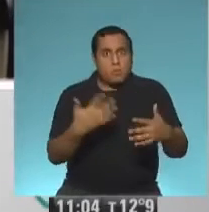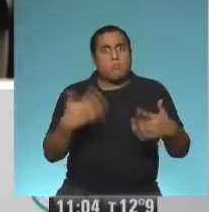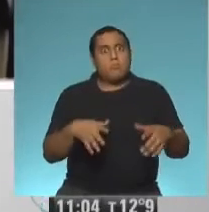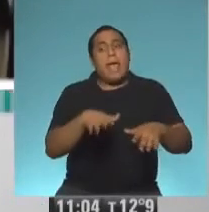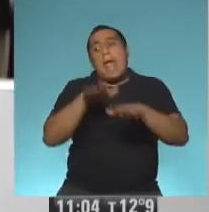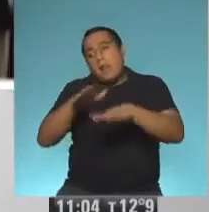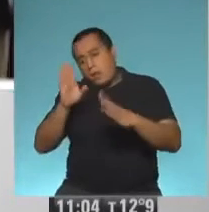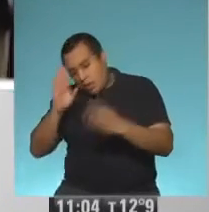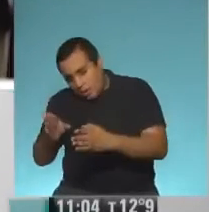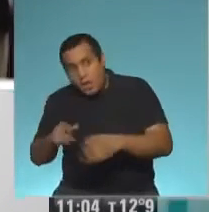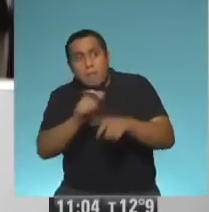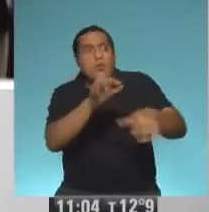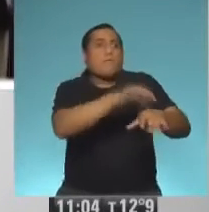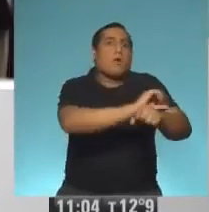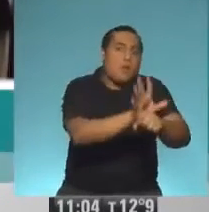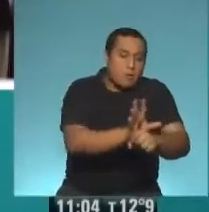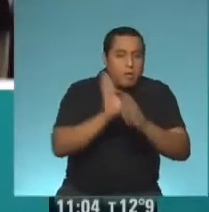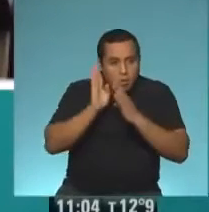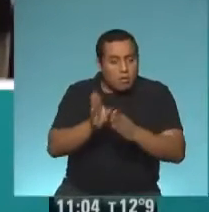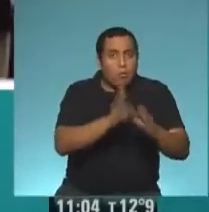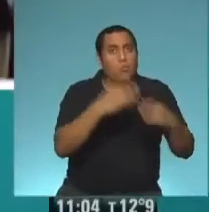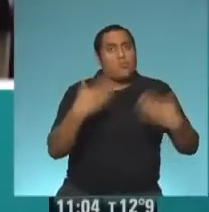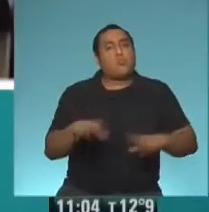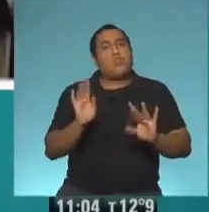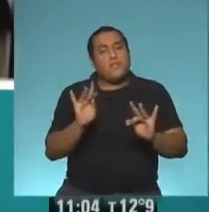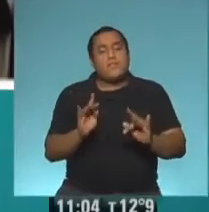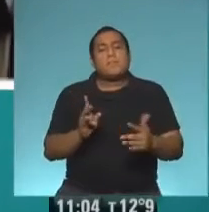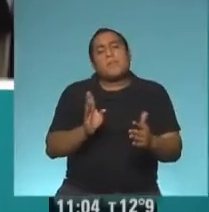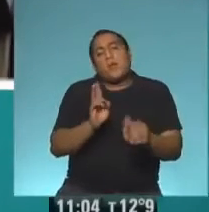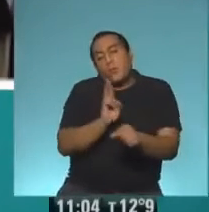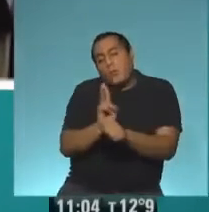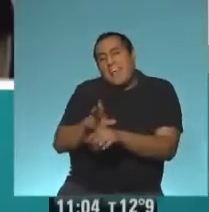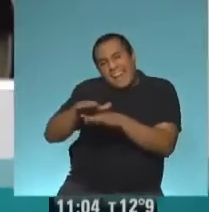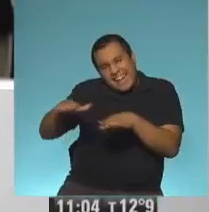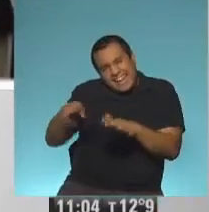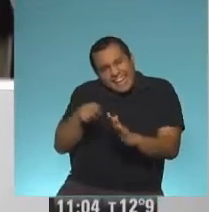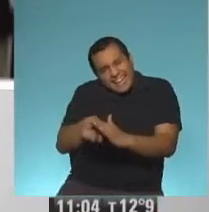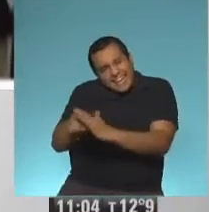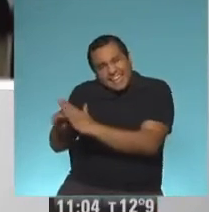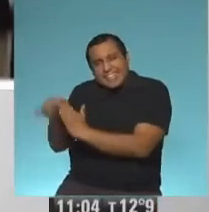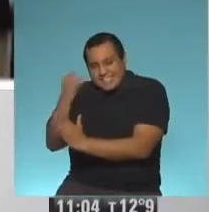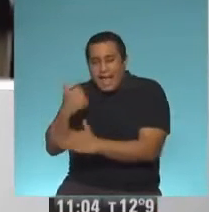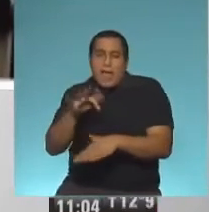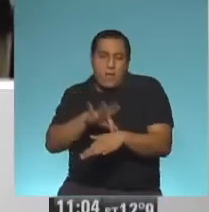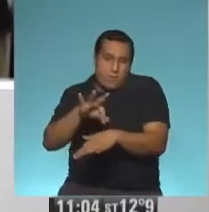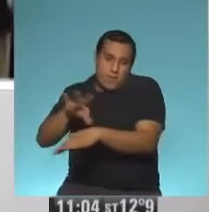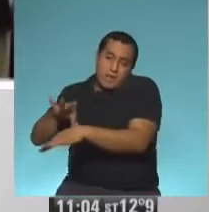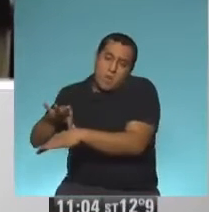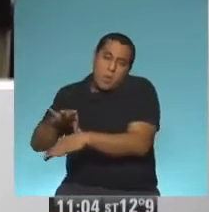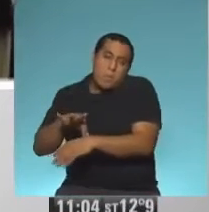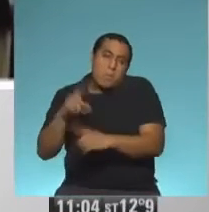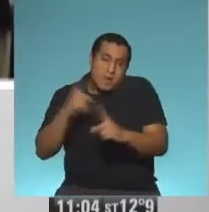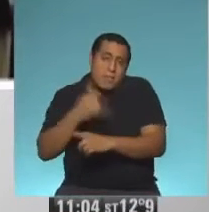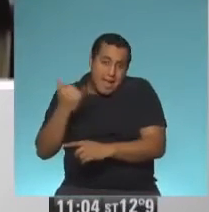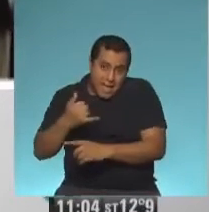solamente porque tenemos que cuidar a los chicos internados, que por tener patologías severas,